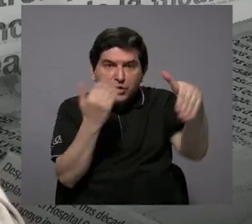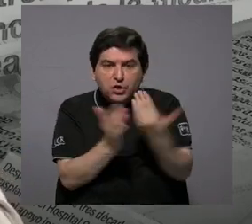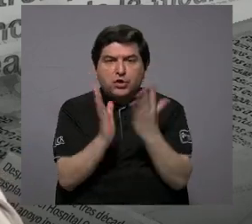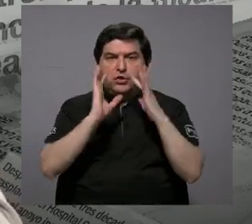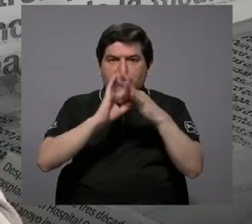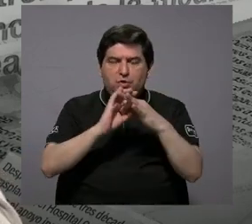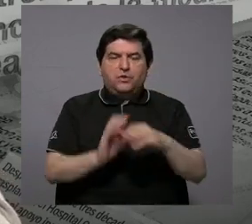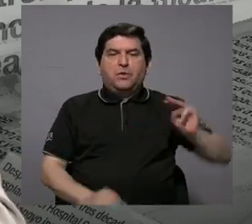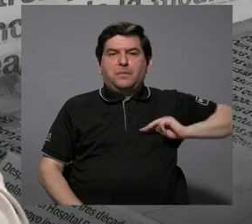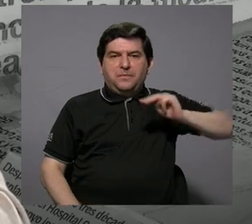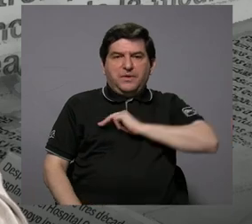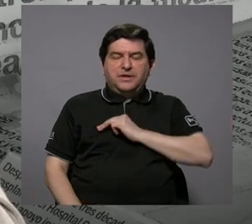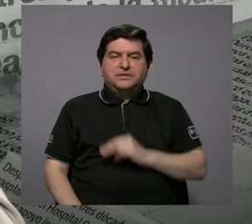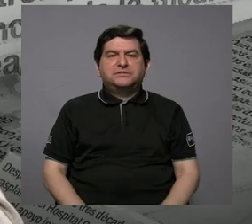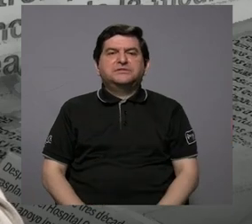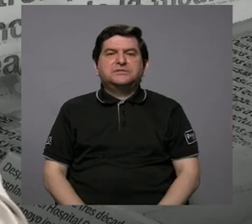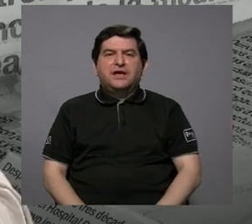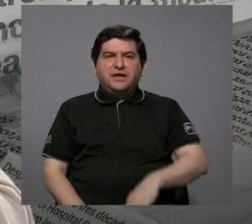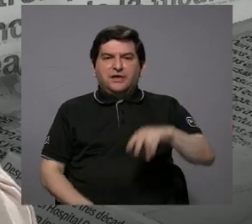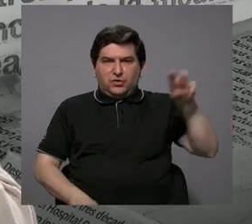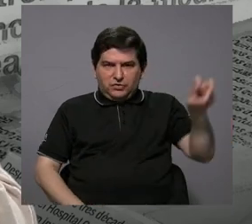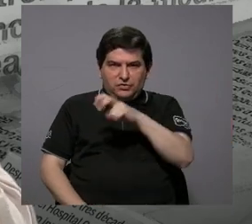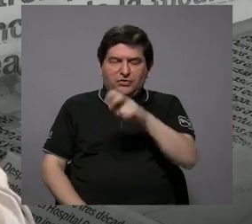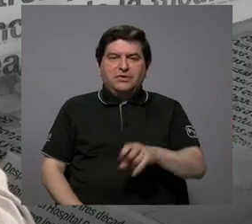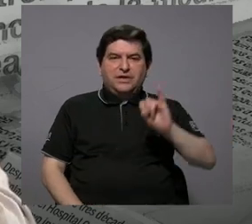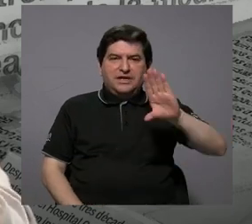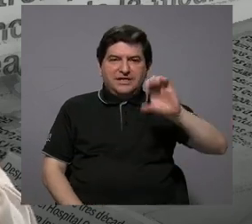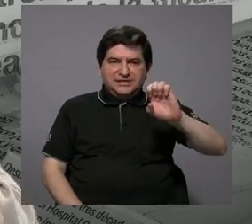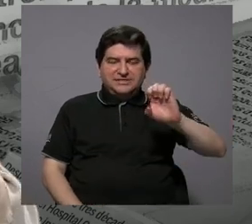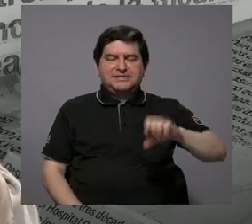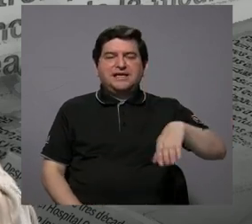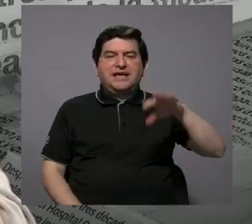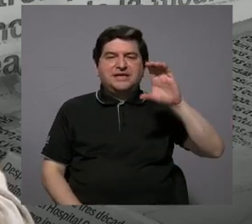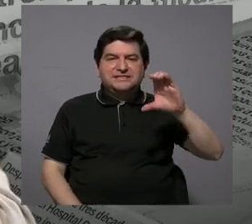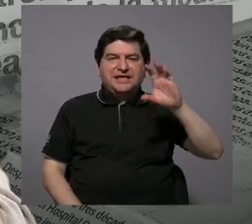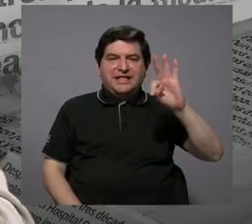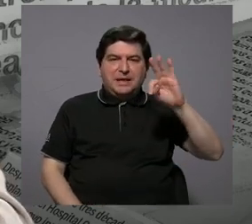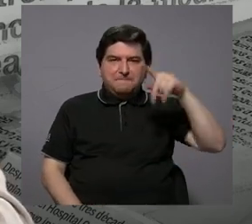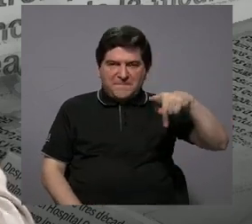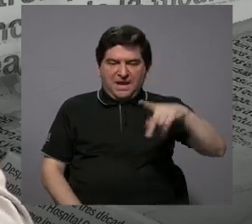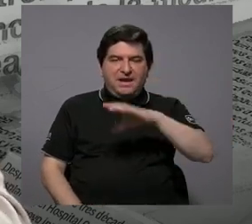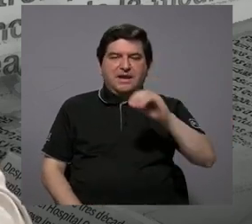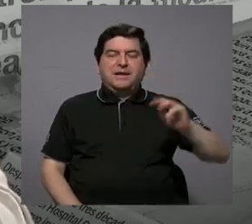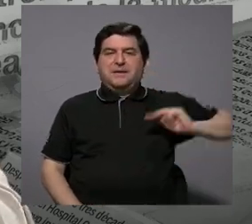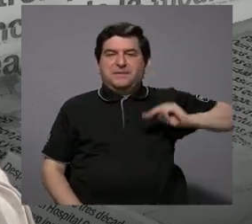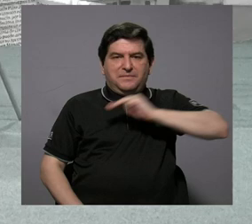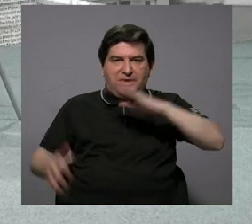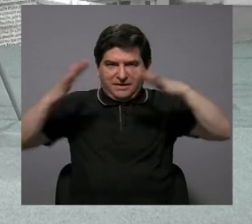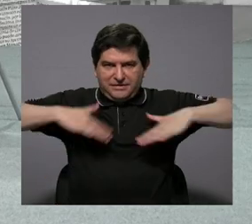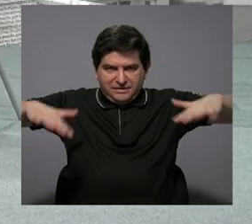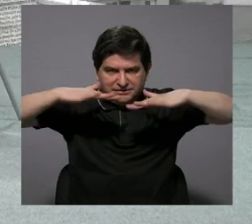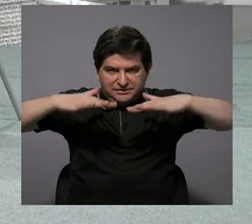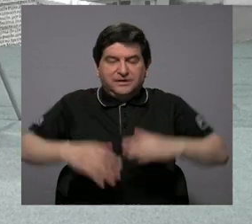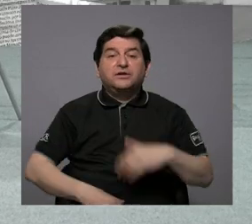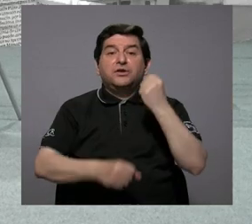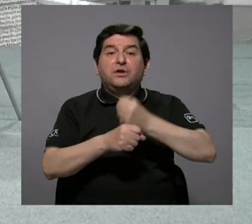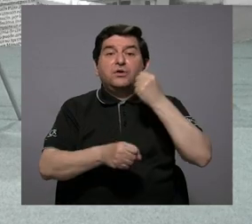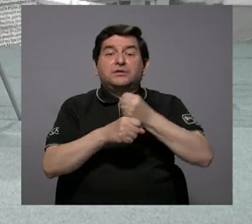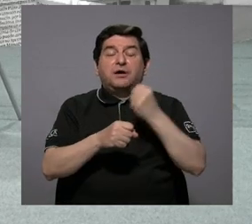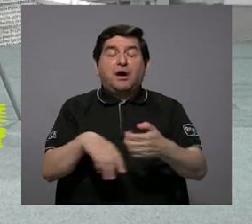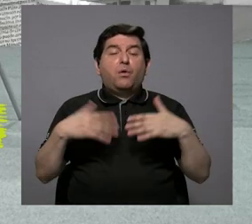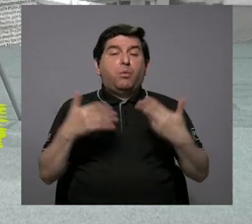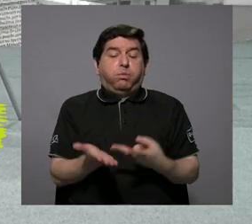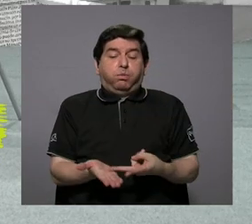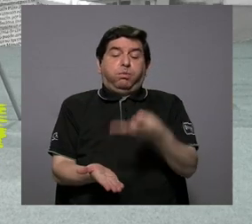tiene que ver MOPT, por ejemplo, el ICE, el CTP y además de eso el MINAE. Entonces es un trabajo muy